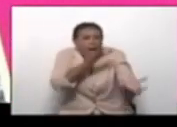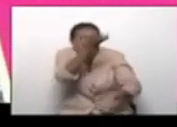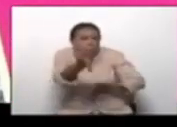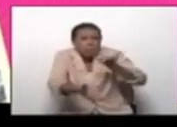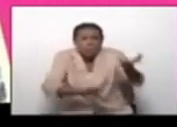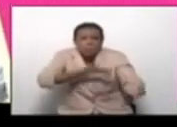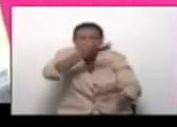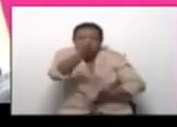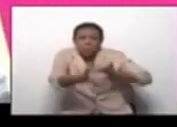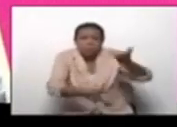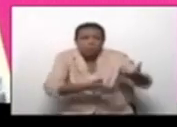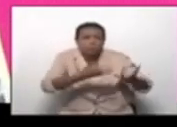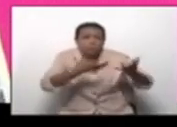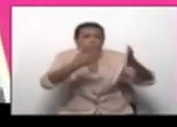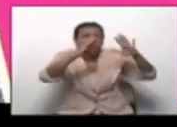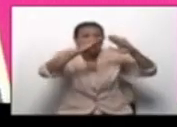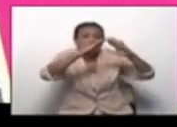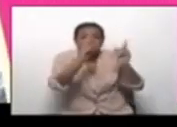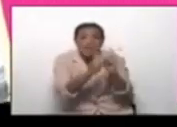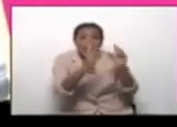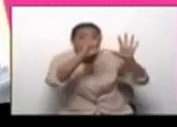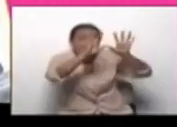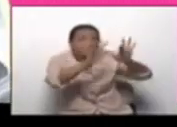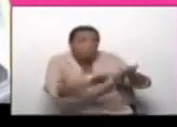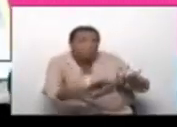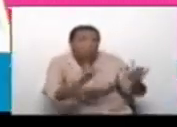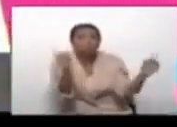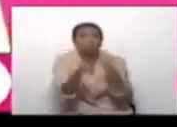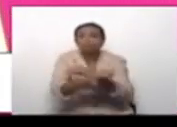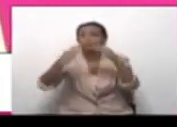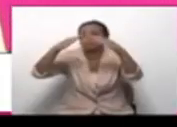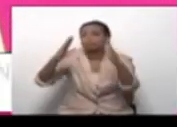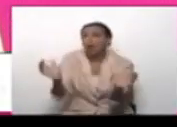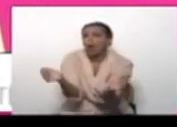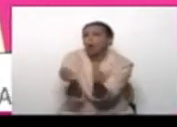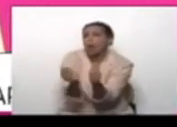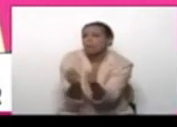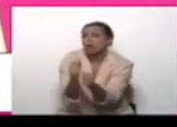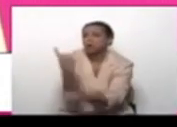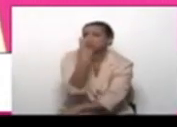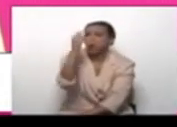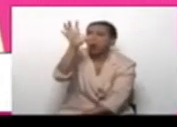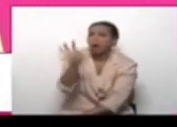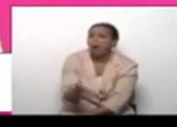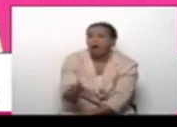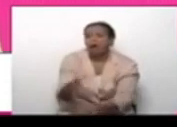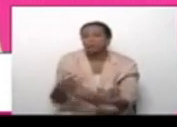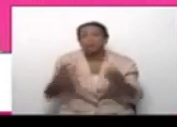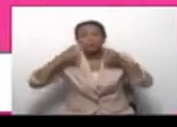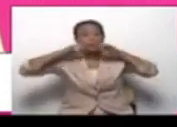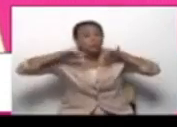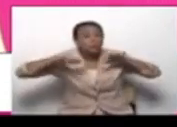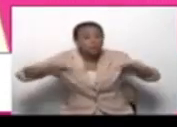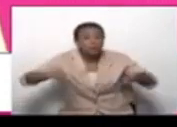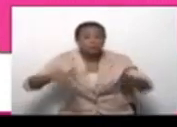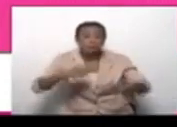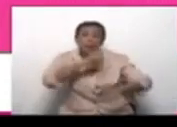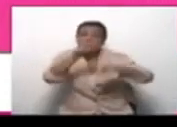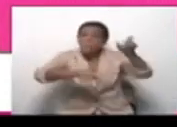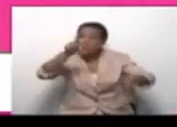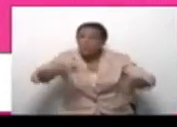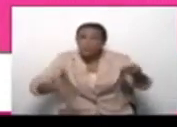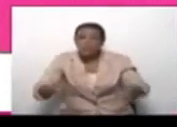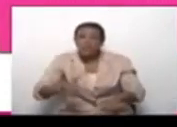tenido el material rocoso y el mismo glaciar y que en los próximos días estaremos nosotros haciendo un despliegue gigantesco.